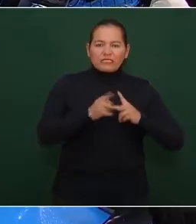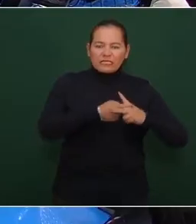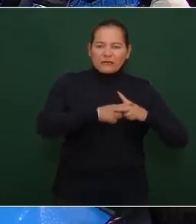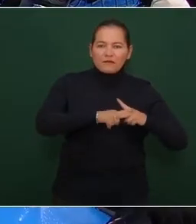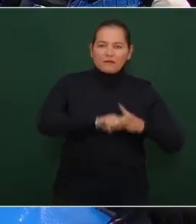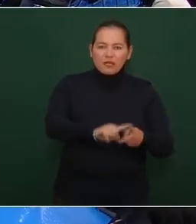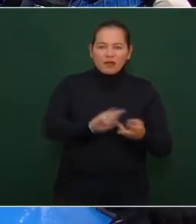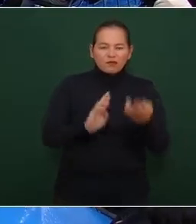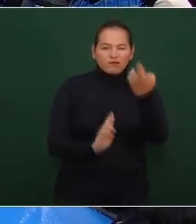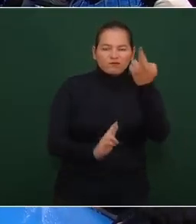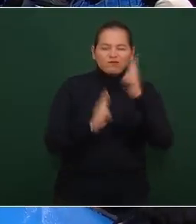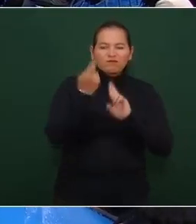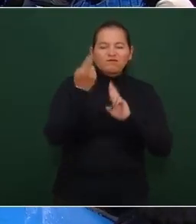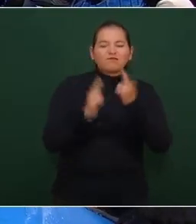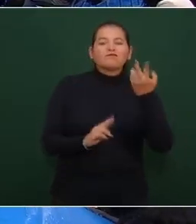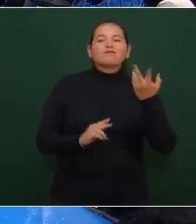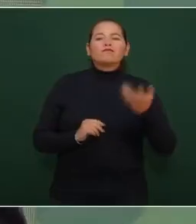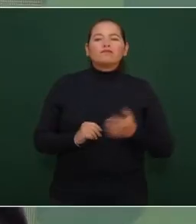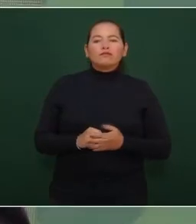revolucionario